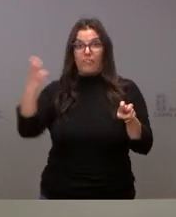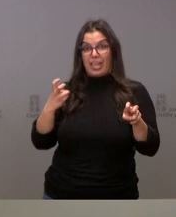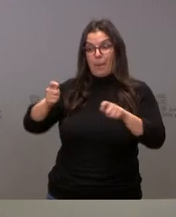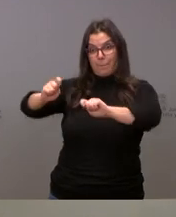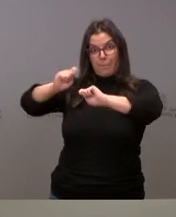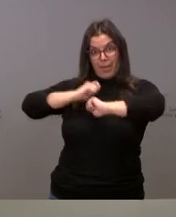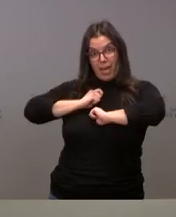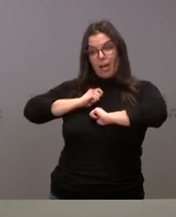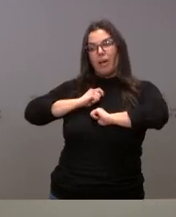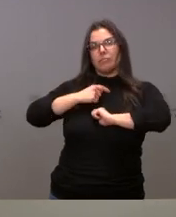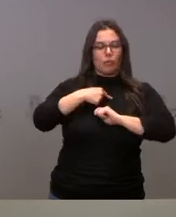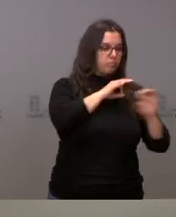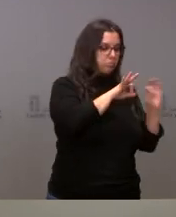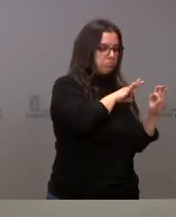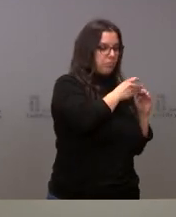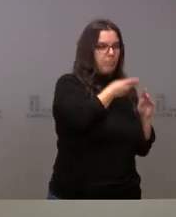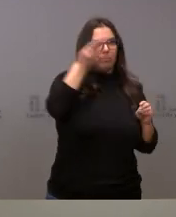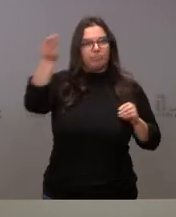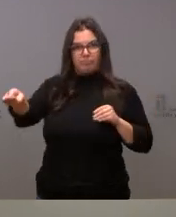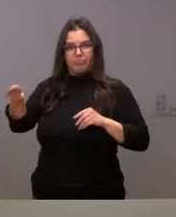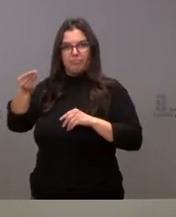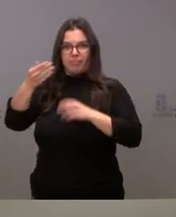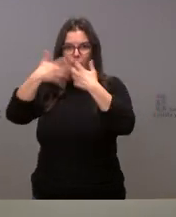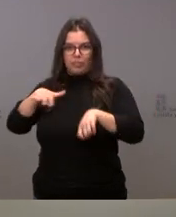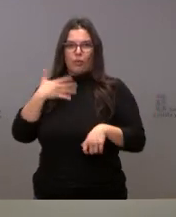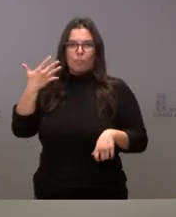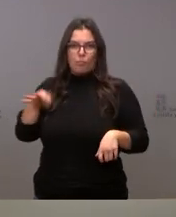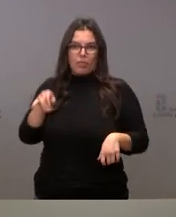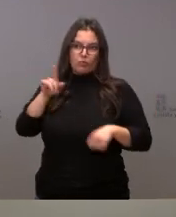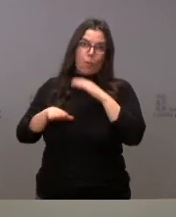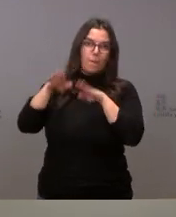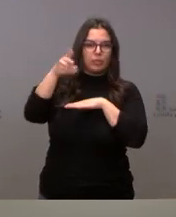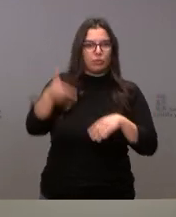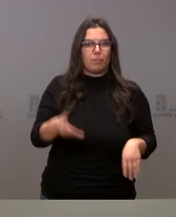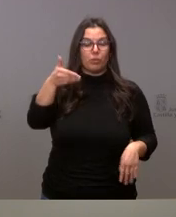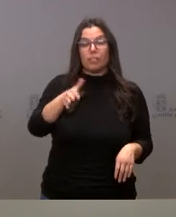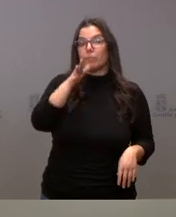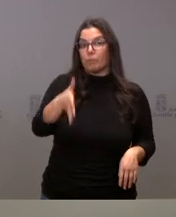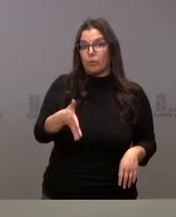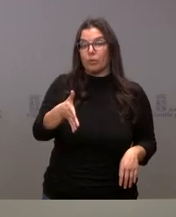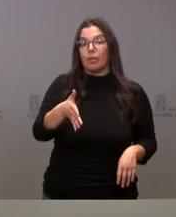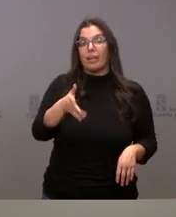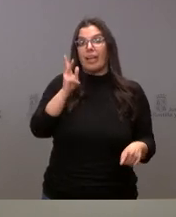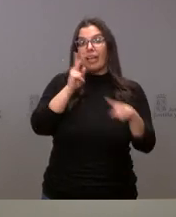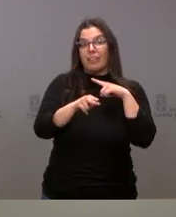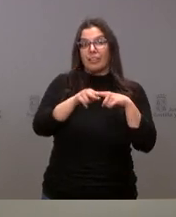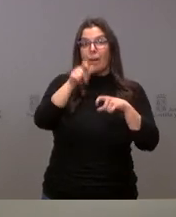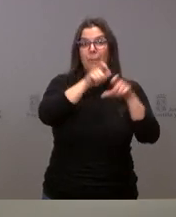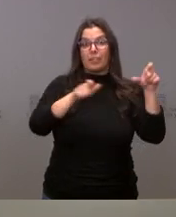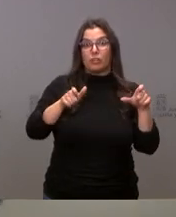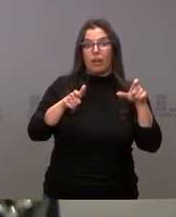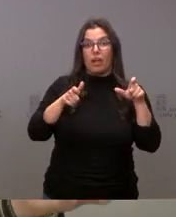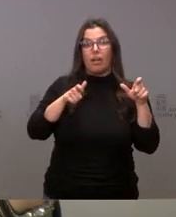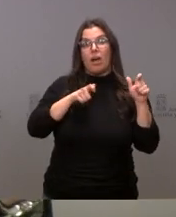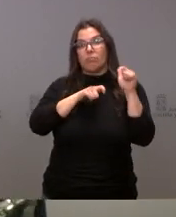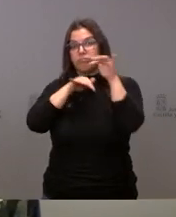su domicilio a llevarles la documentación electoral. Este es un paso importante porque evita que las personas tengan que